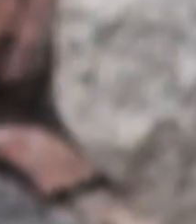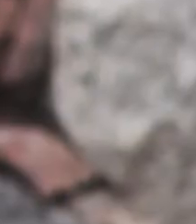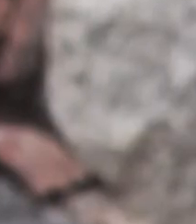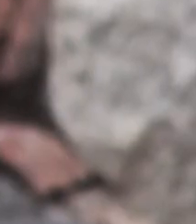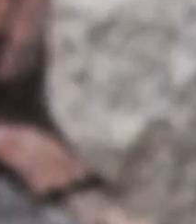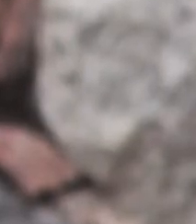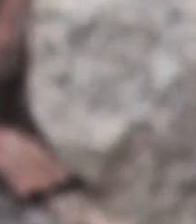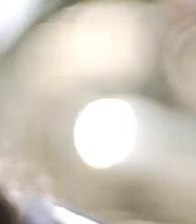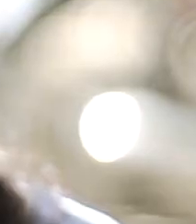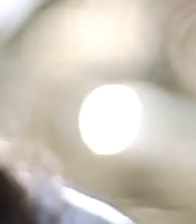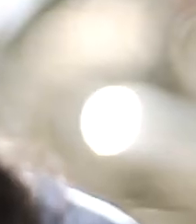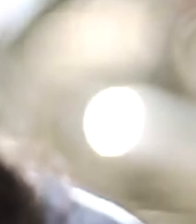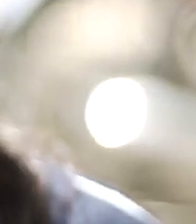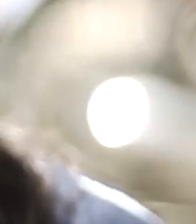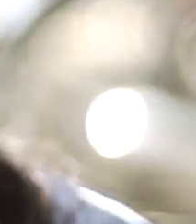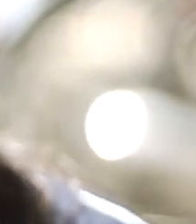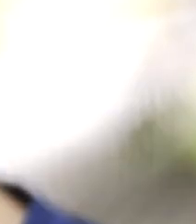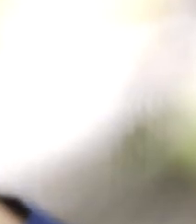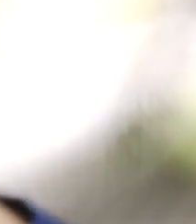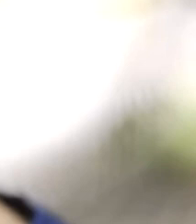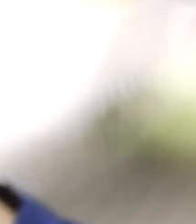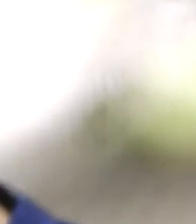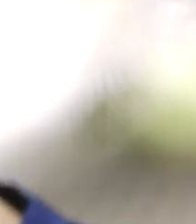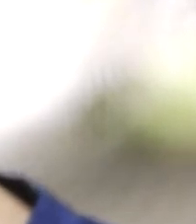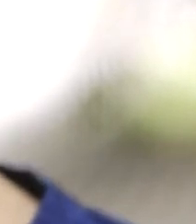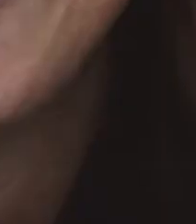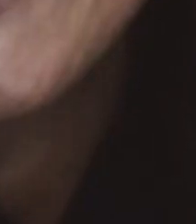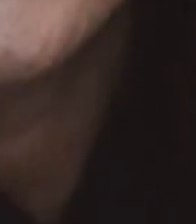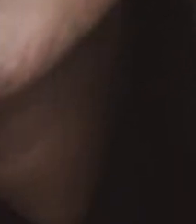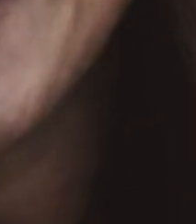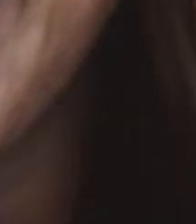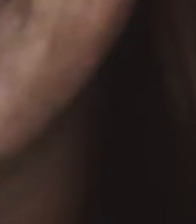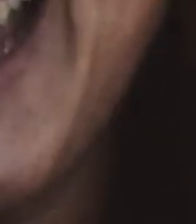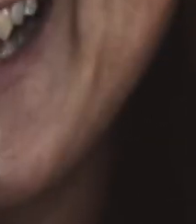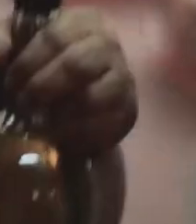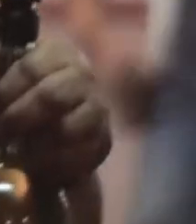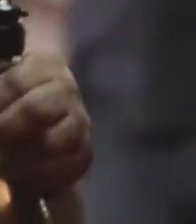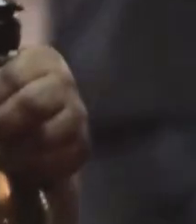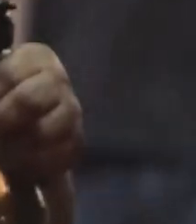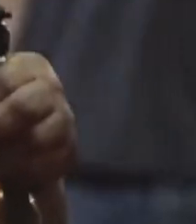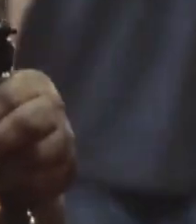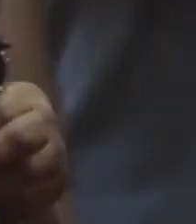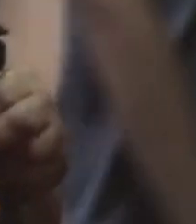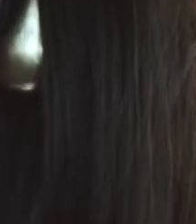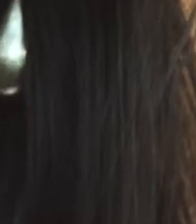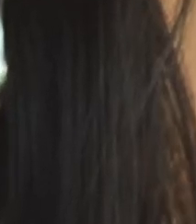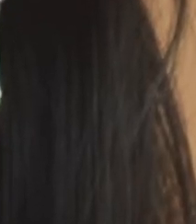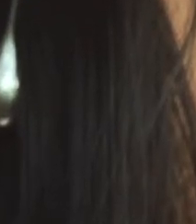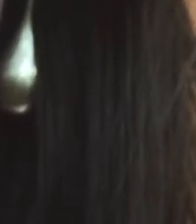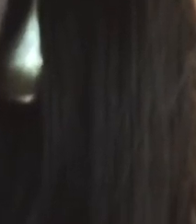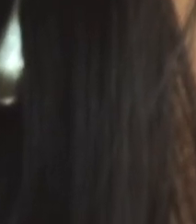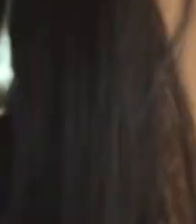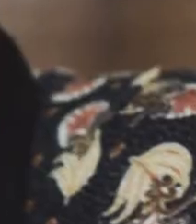probé el que es ajeno a ese pa' que lo quiero Que la voluntad del cielo me mande al primero Que me quiera como soy A ese